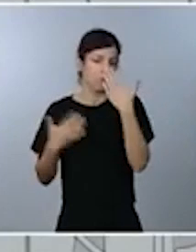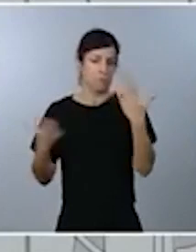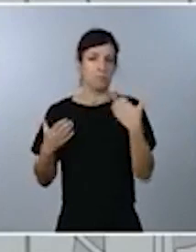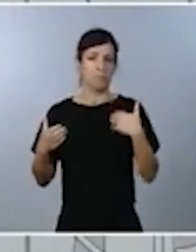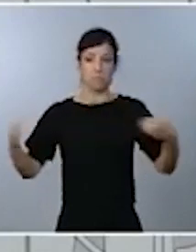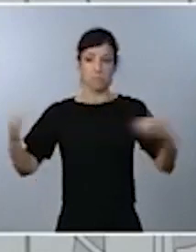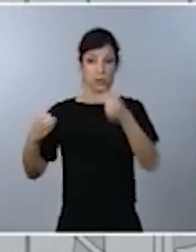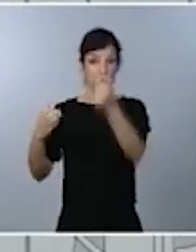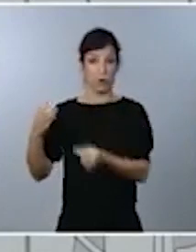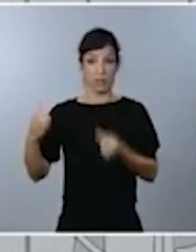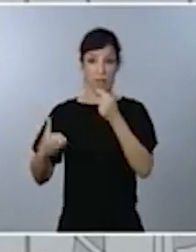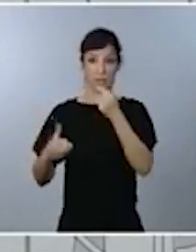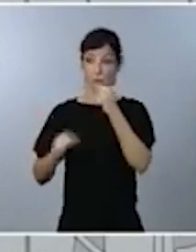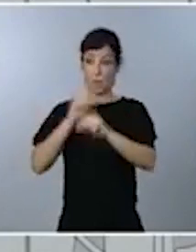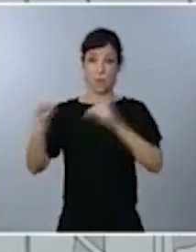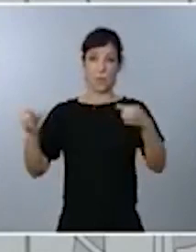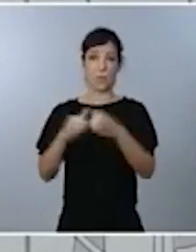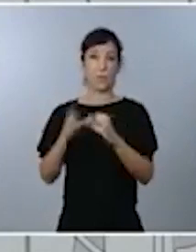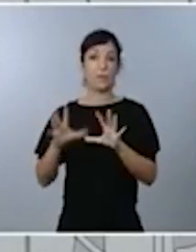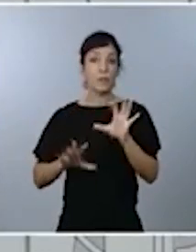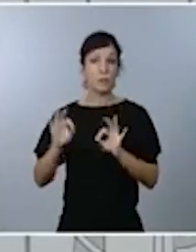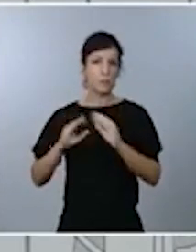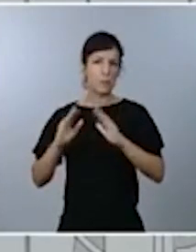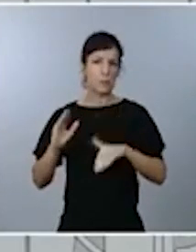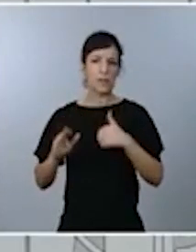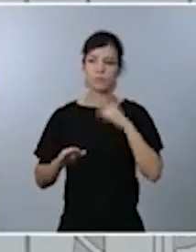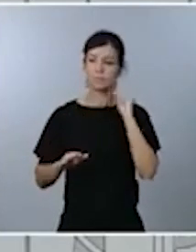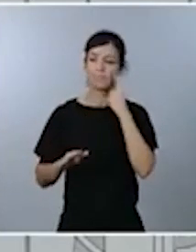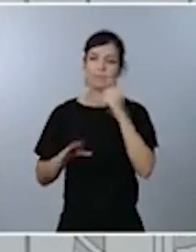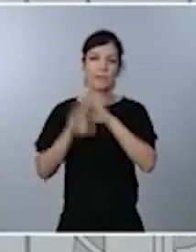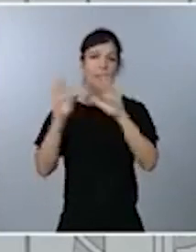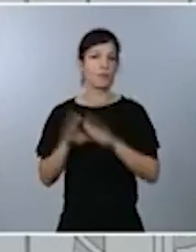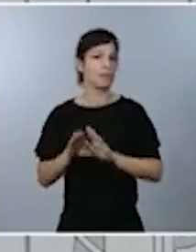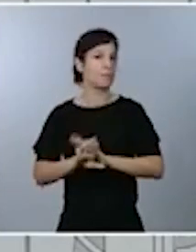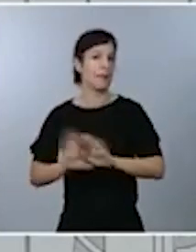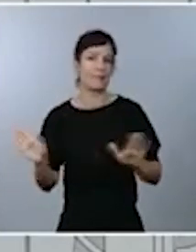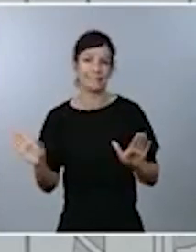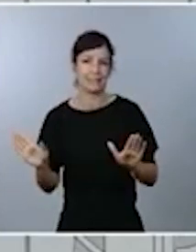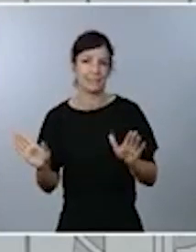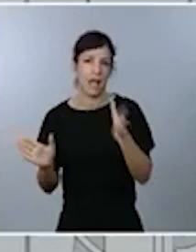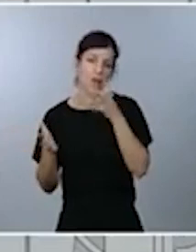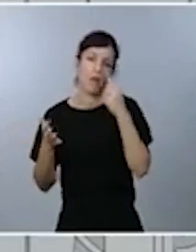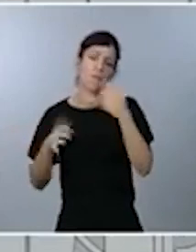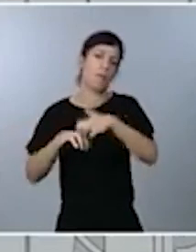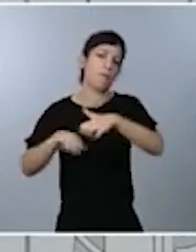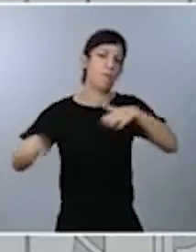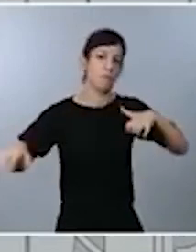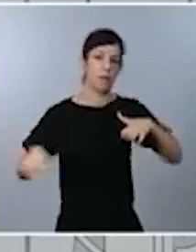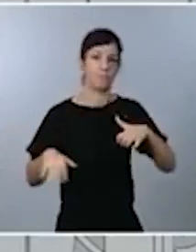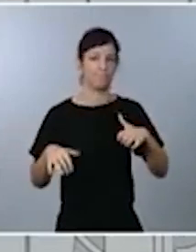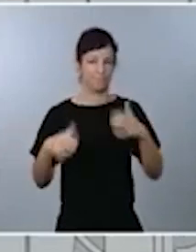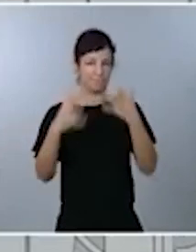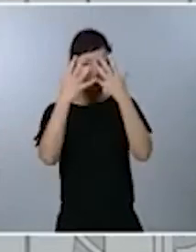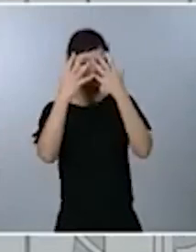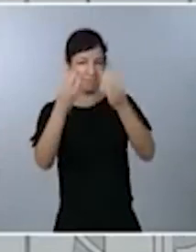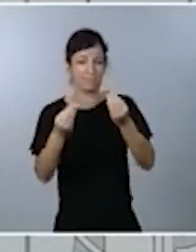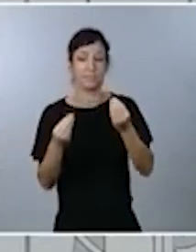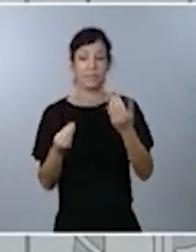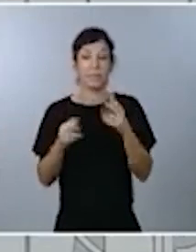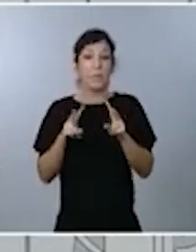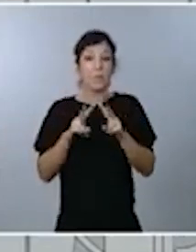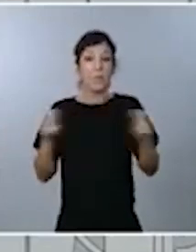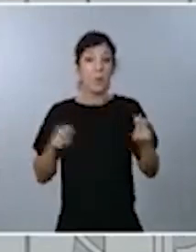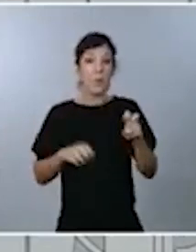contagios. Para que se hagan una idea de lo que significa esto, cuando oficialmente registramos a principios del mes de julio,